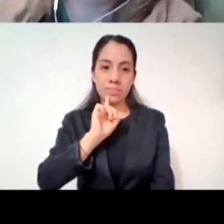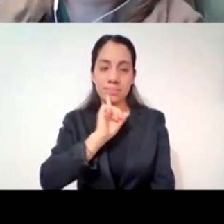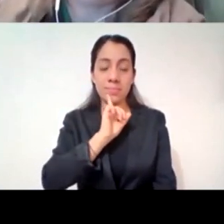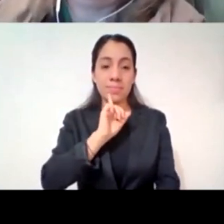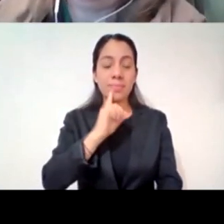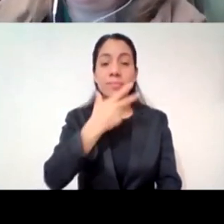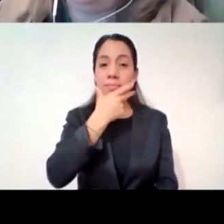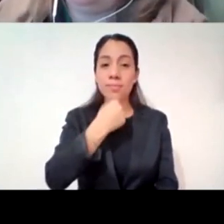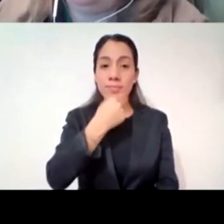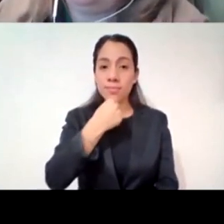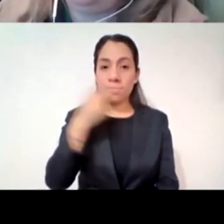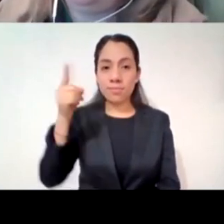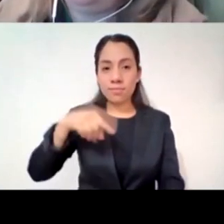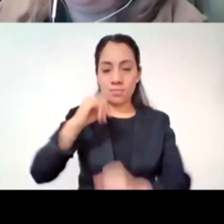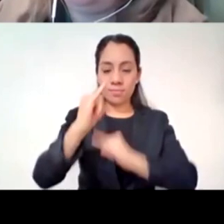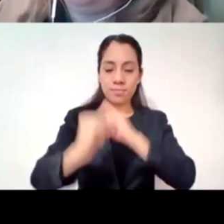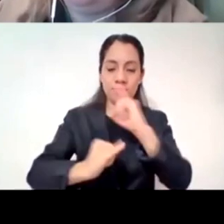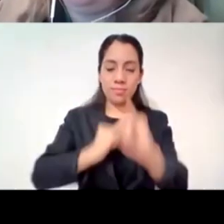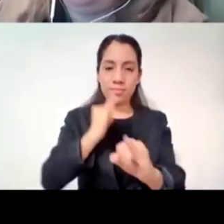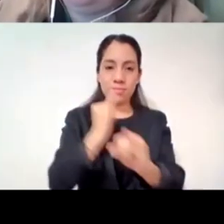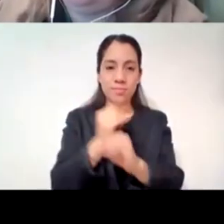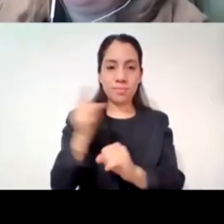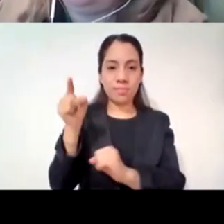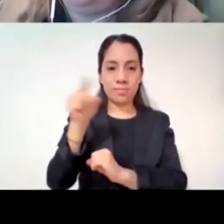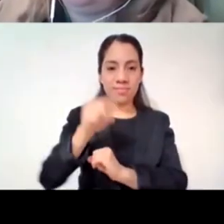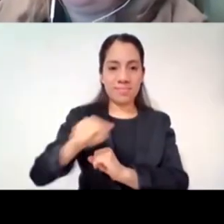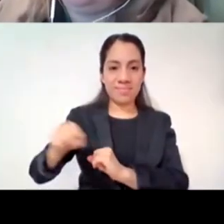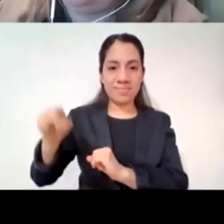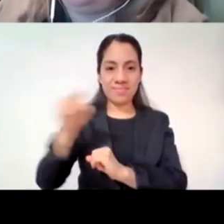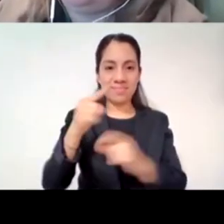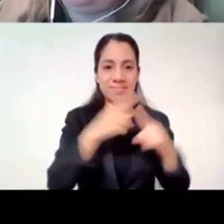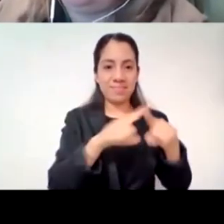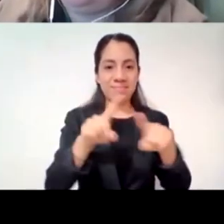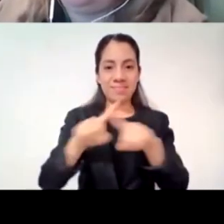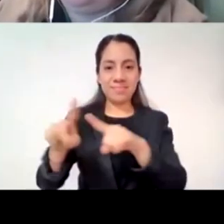generaron varios esquemas efectivamente hay diferentes